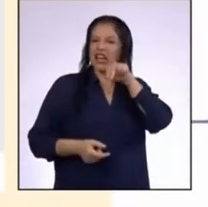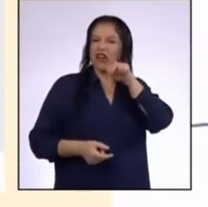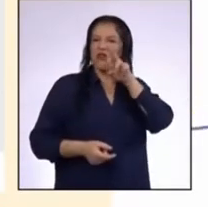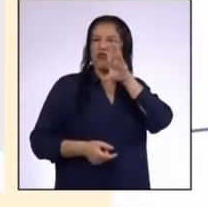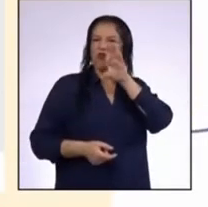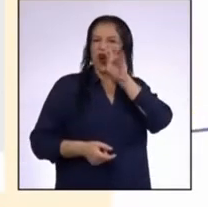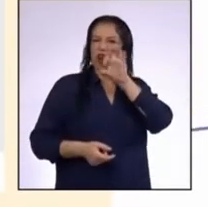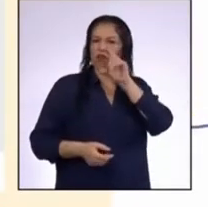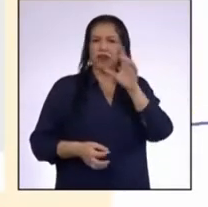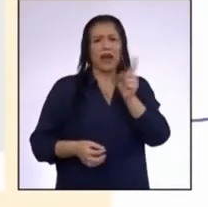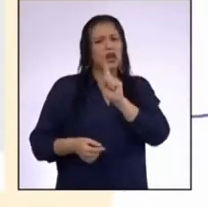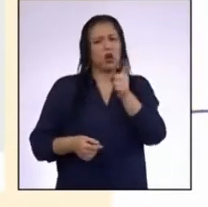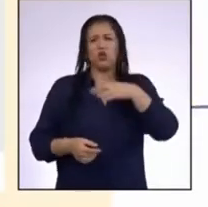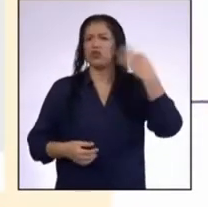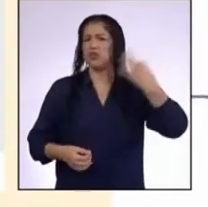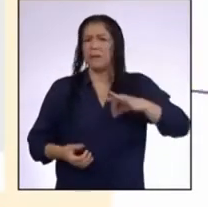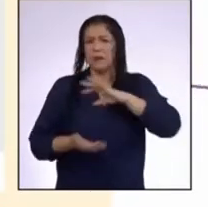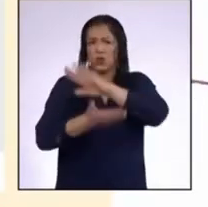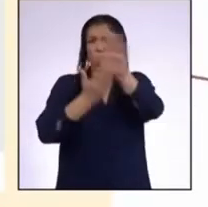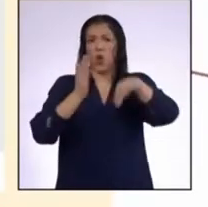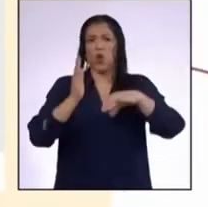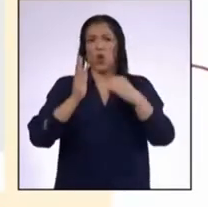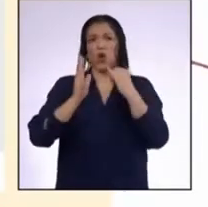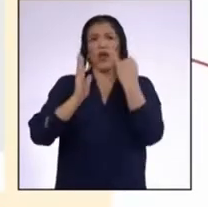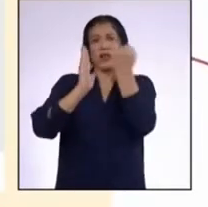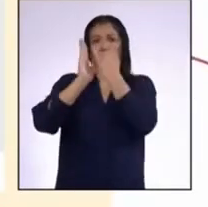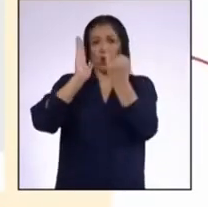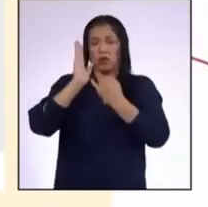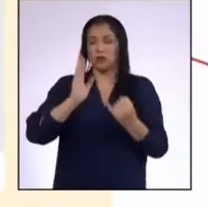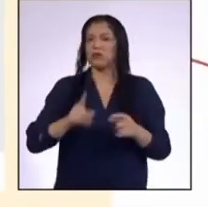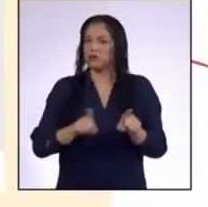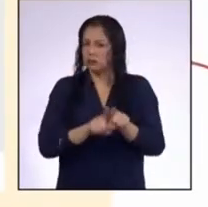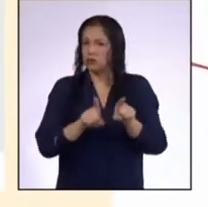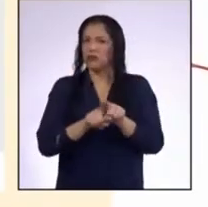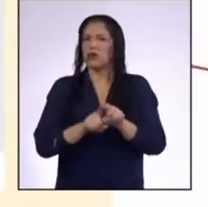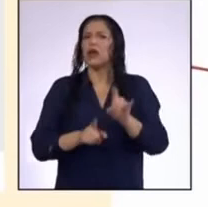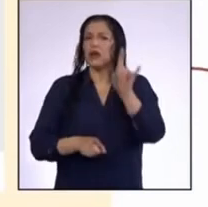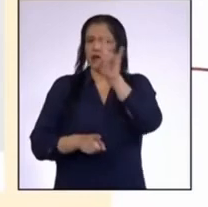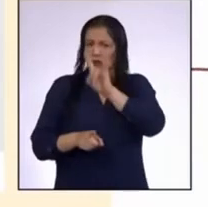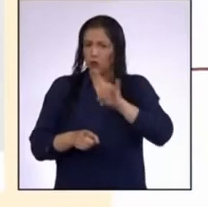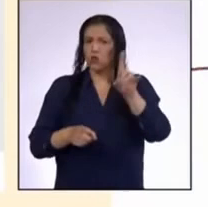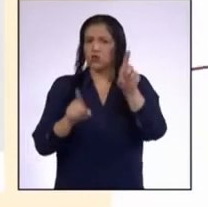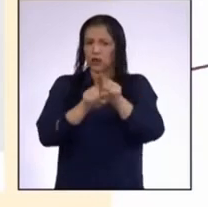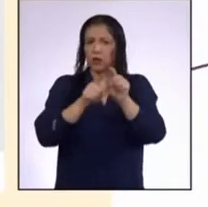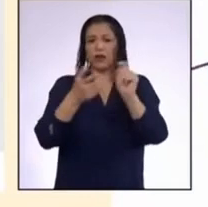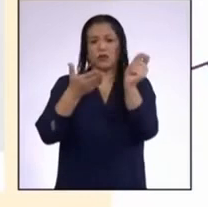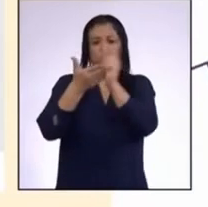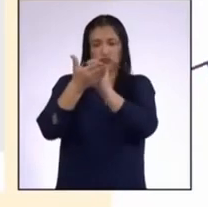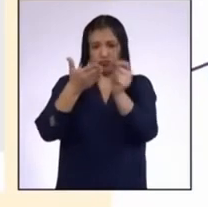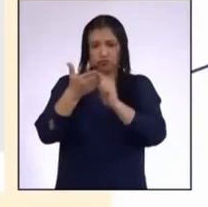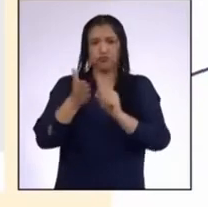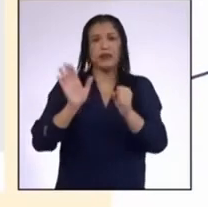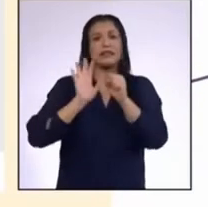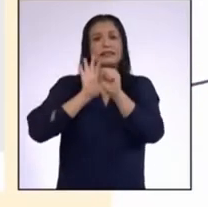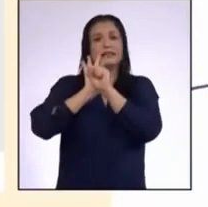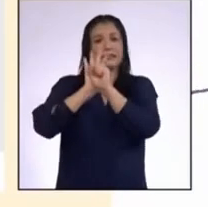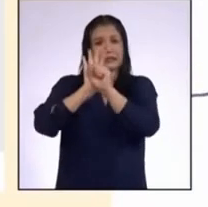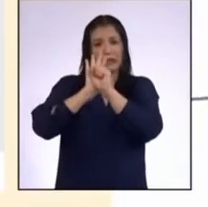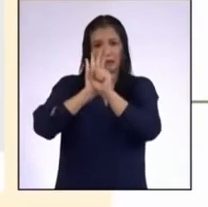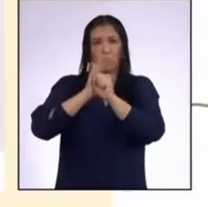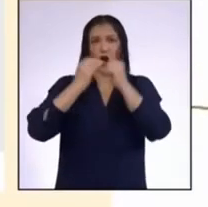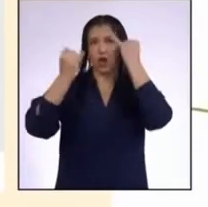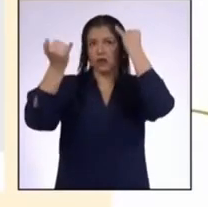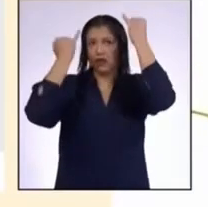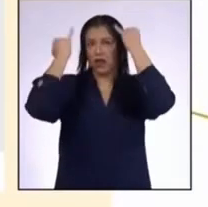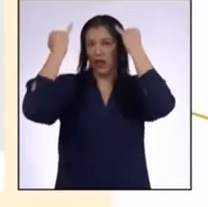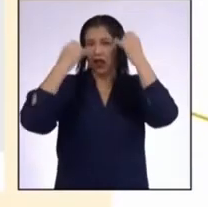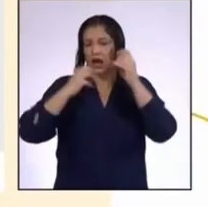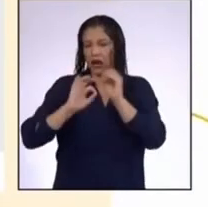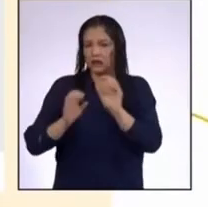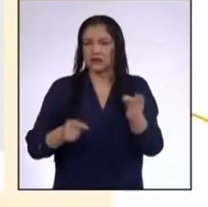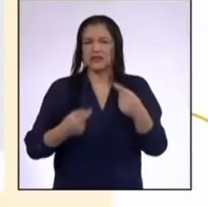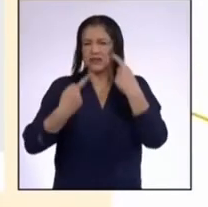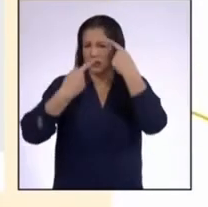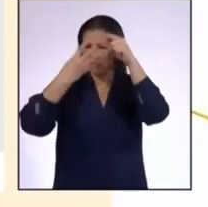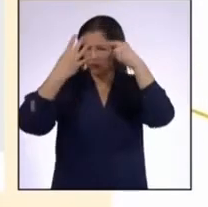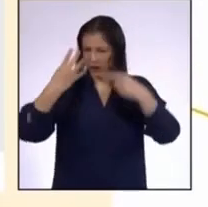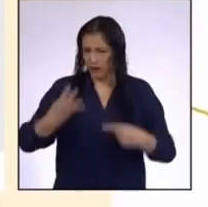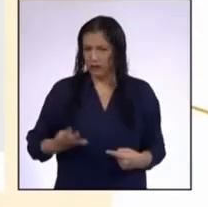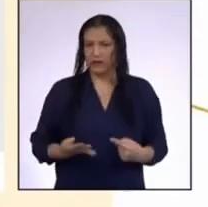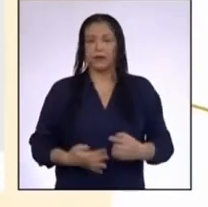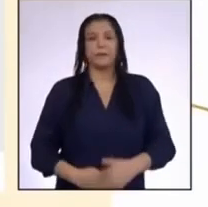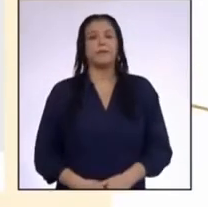no siempre todo es dibujo Se utiliza texto escrito, símbolos, ideas sueltas, etc.